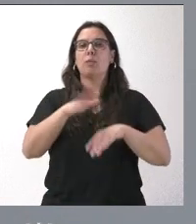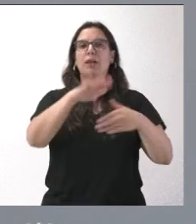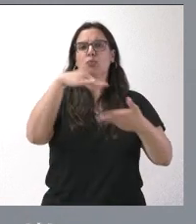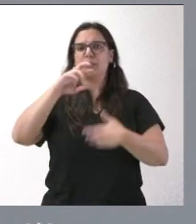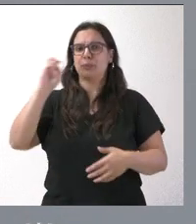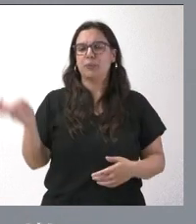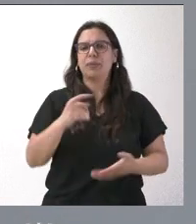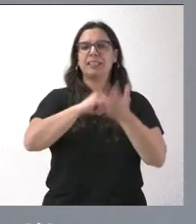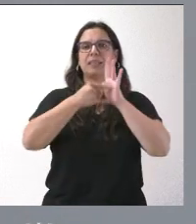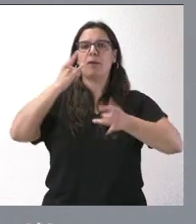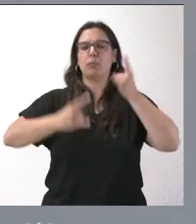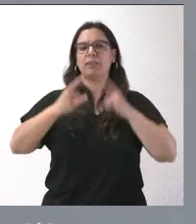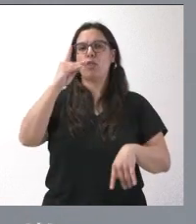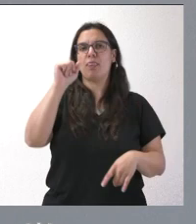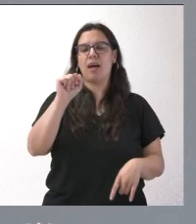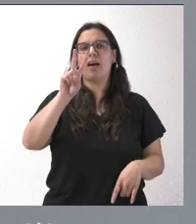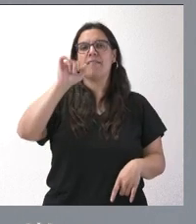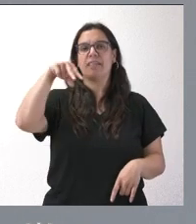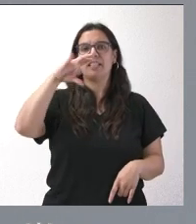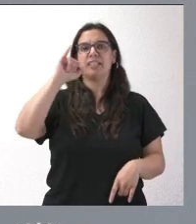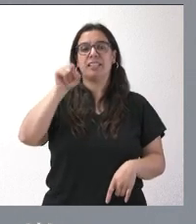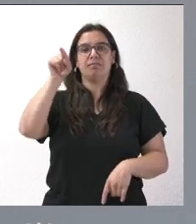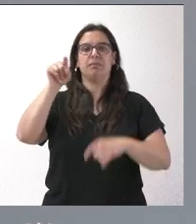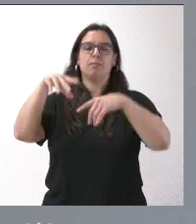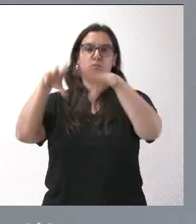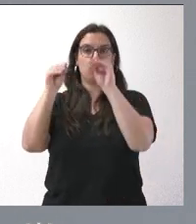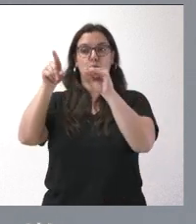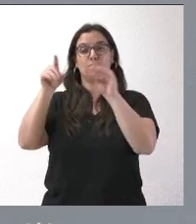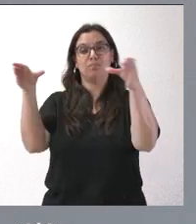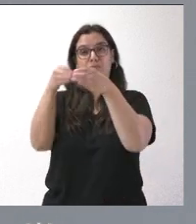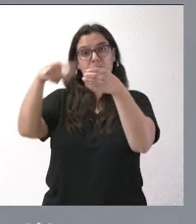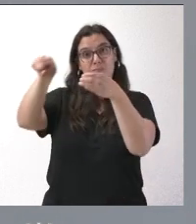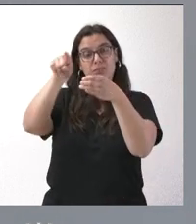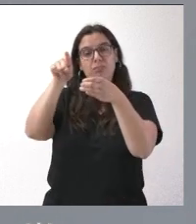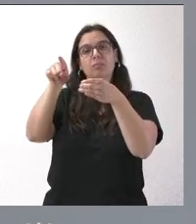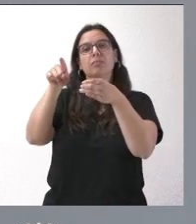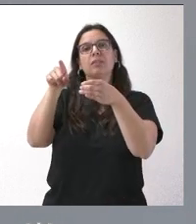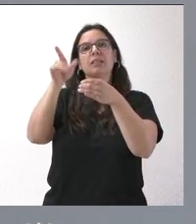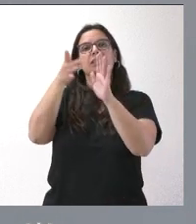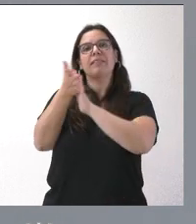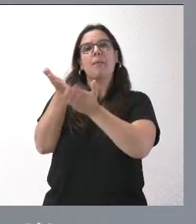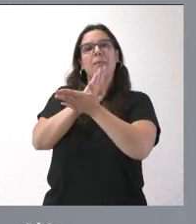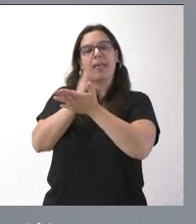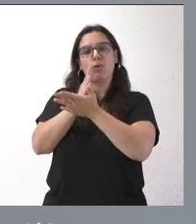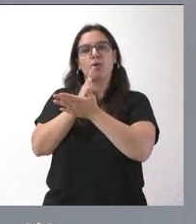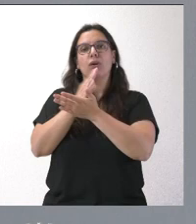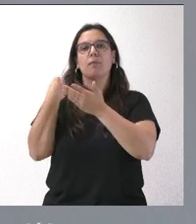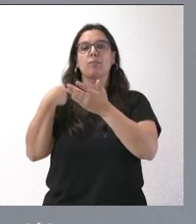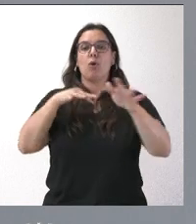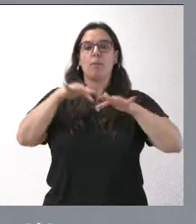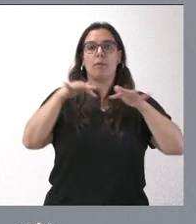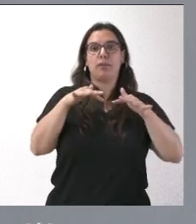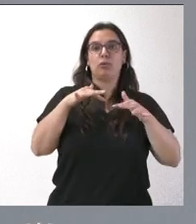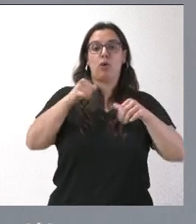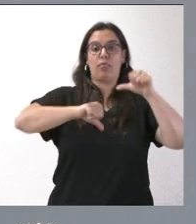sistema robotizado Da Vinci en Burgos. Este complejo, saben ustedes, que es un mediador entre los movimientos manuales del